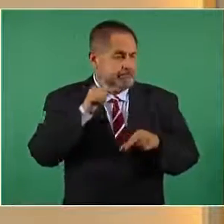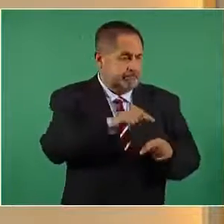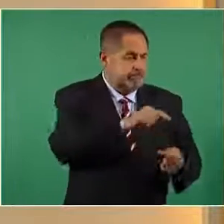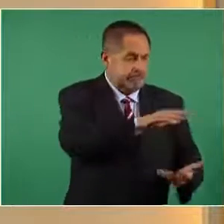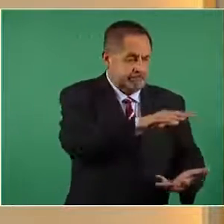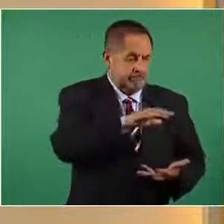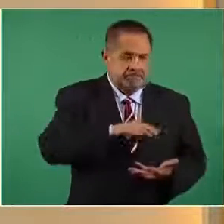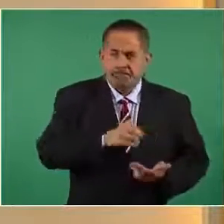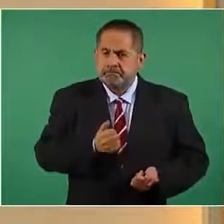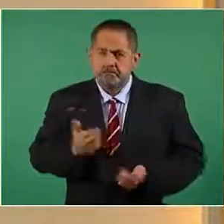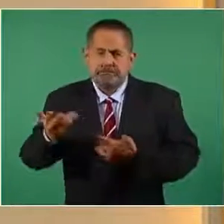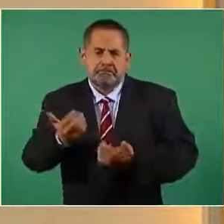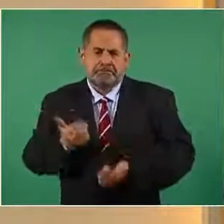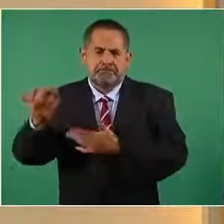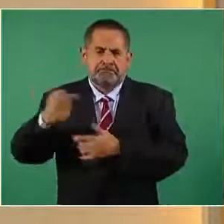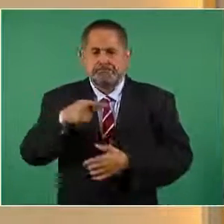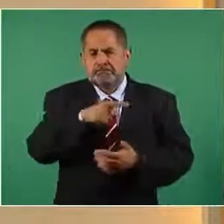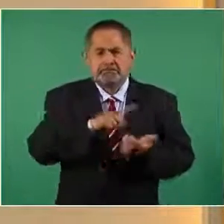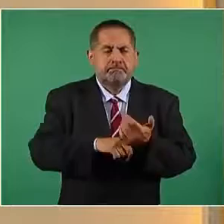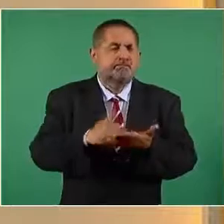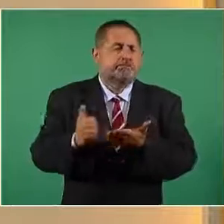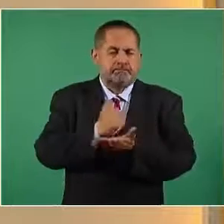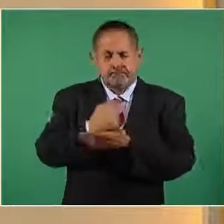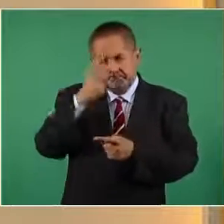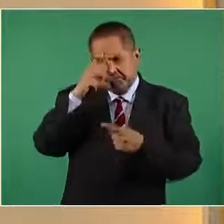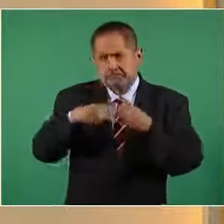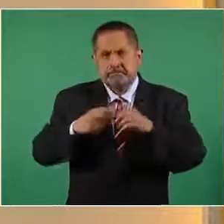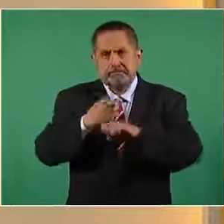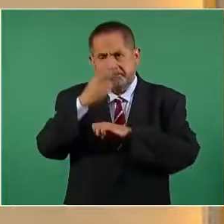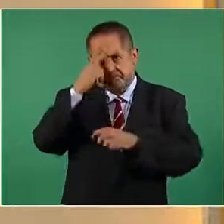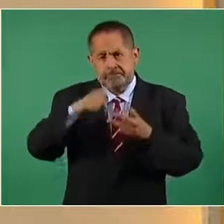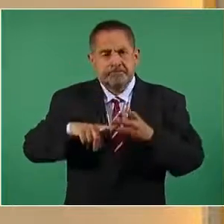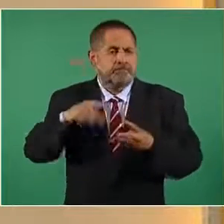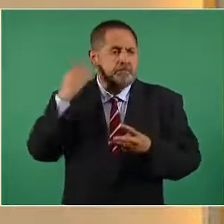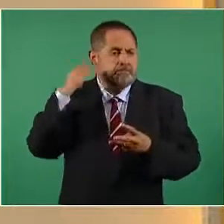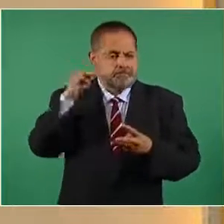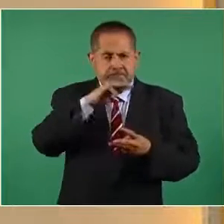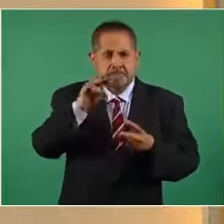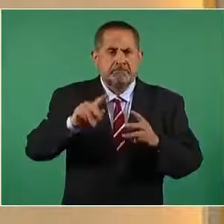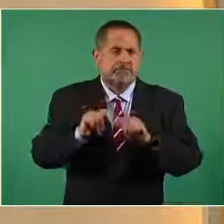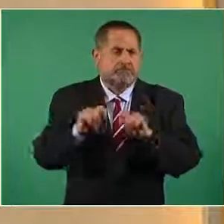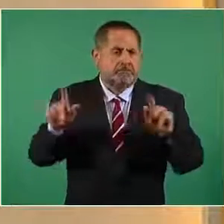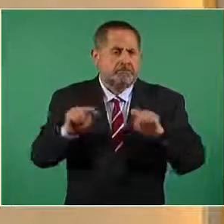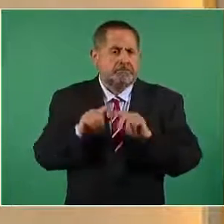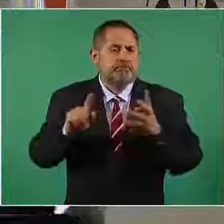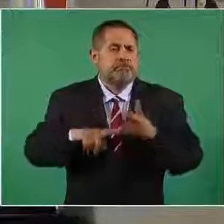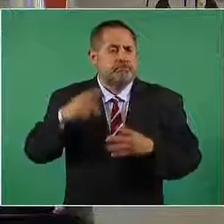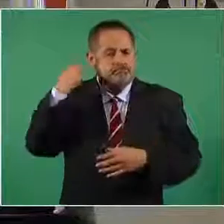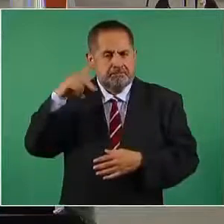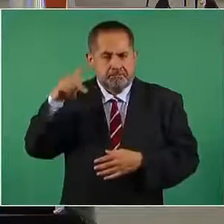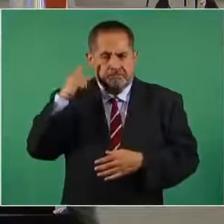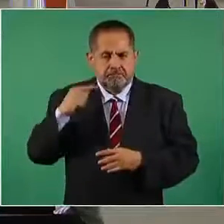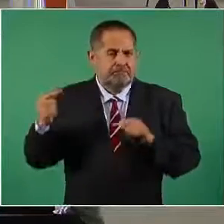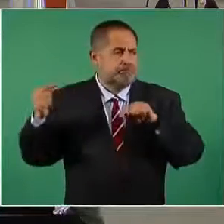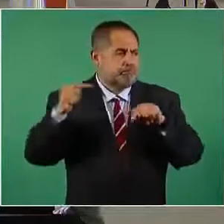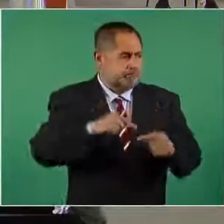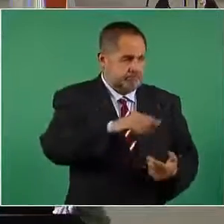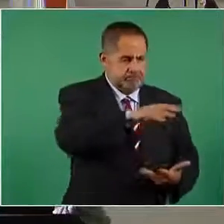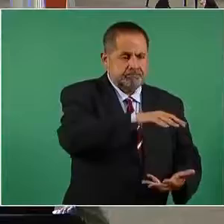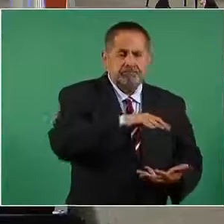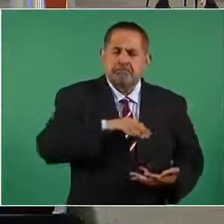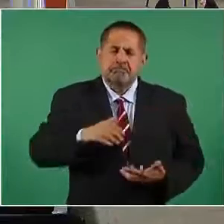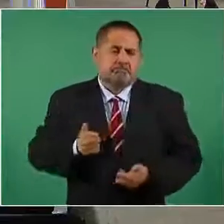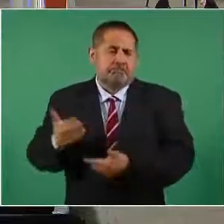sus vacunas. Fue Ciudad de México, Estado de México, Michoacán, Tlaxcala y Puebla. Y el